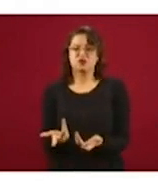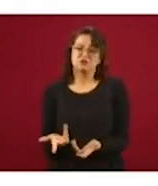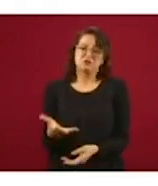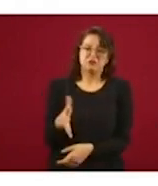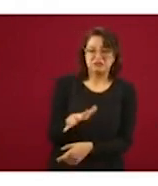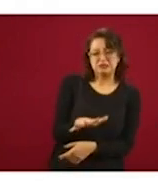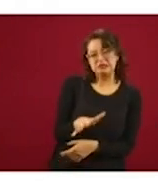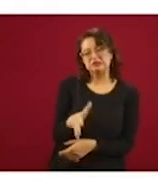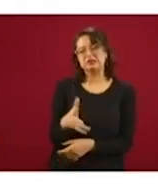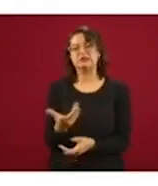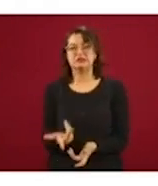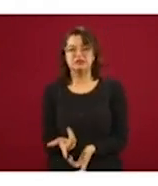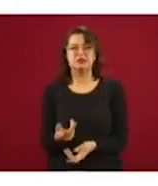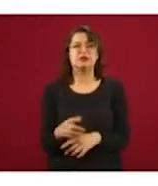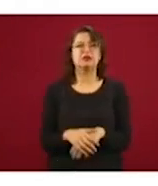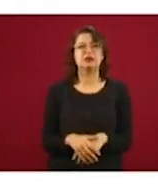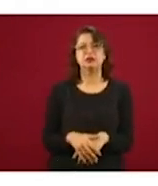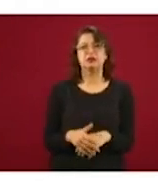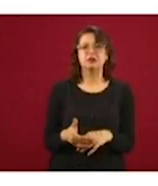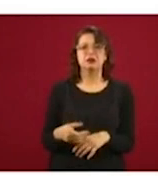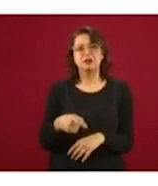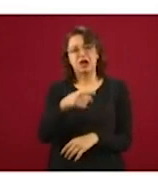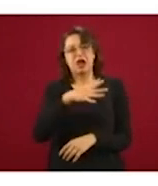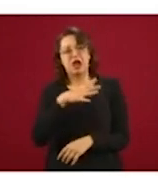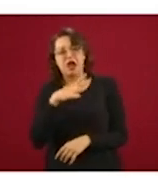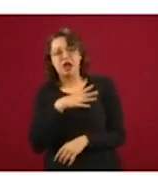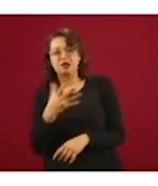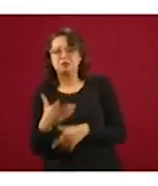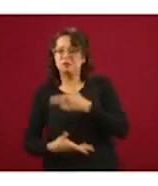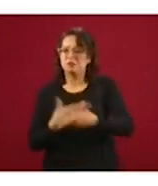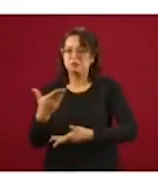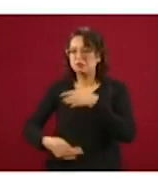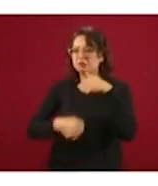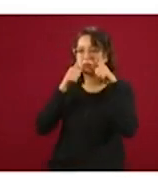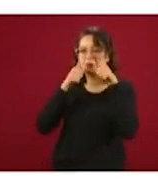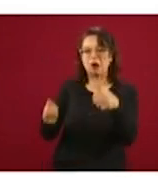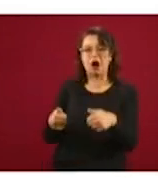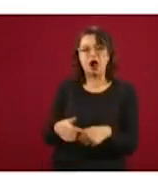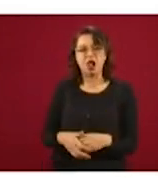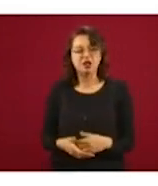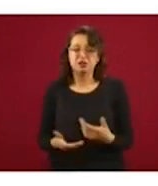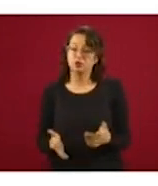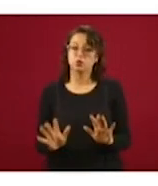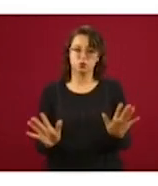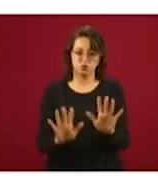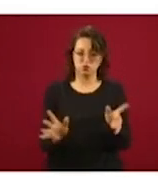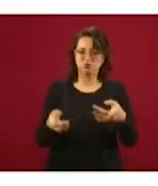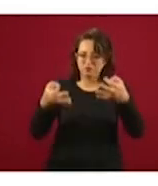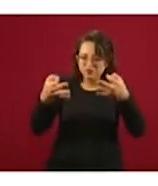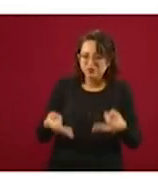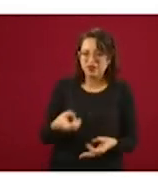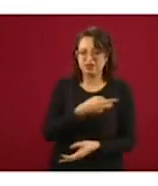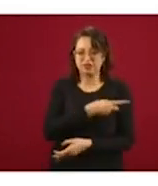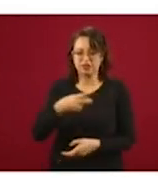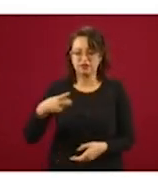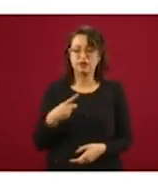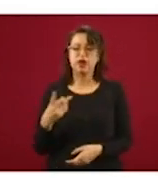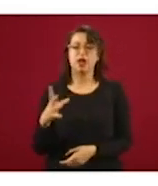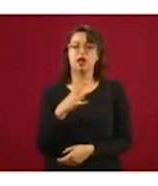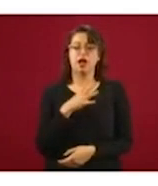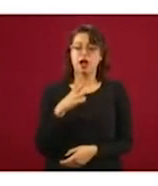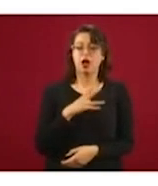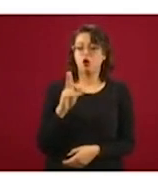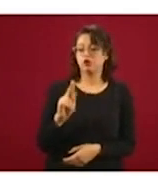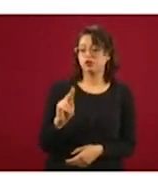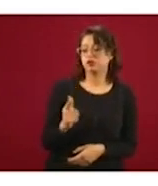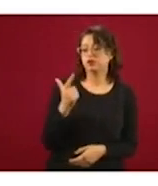que pudieran estar ociosos. Muchas personas, hemos identificado formalmente más de